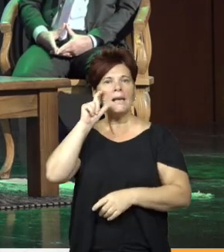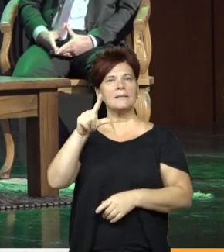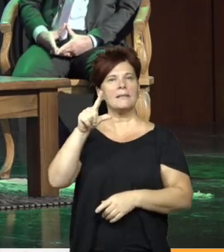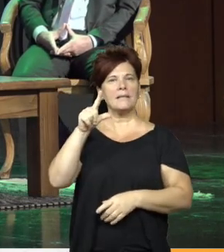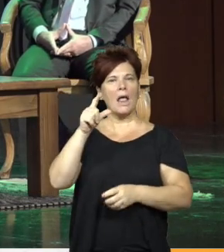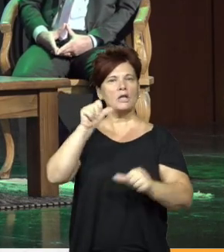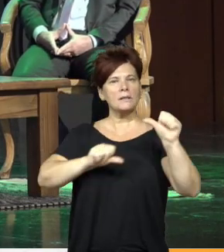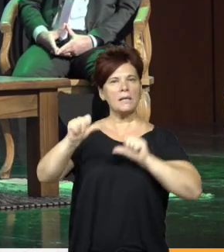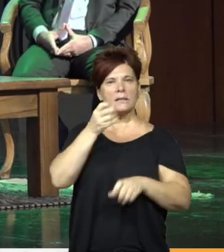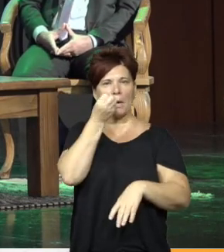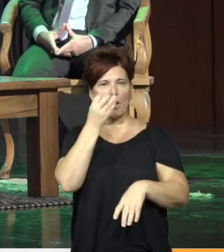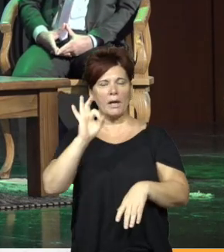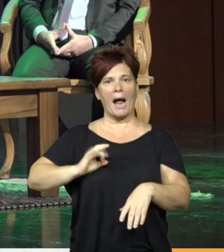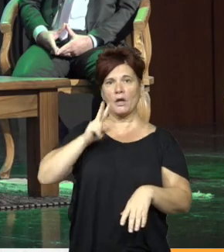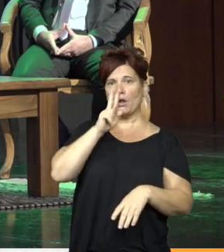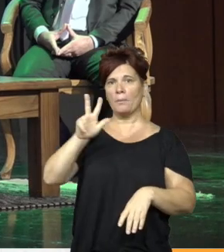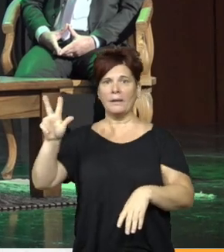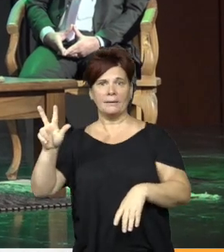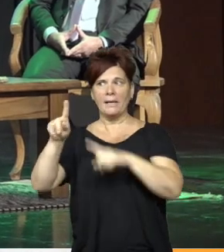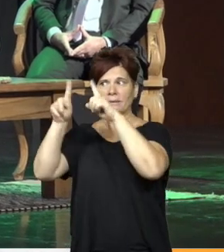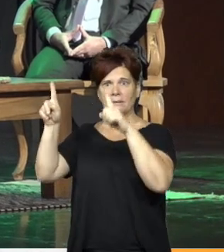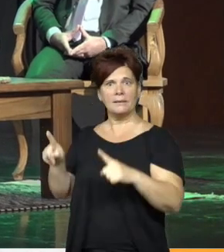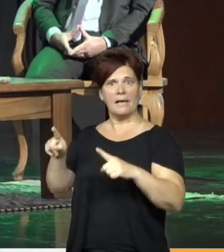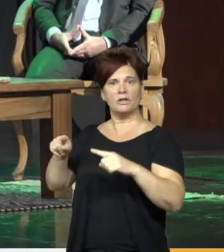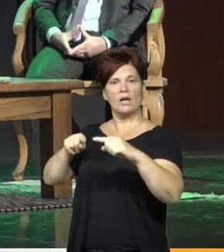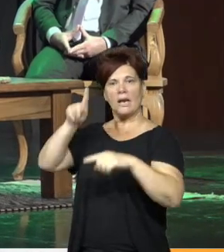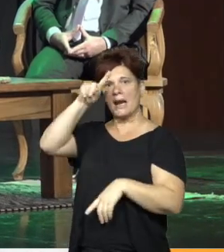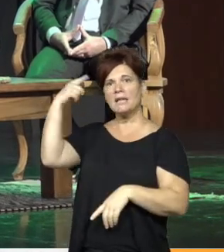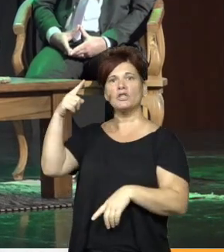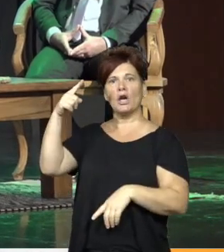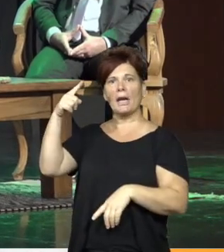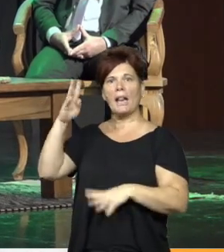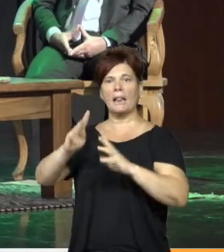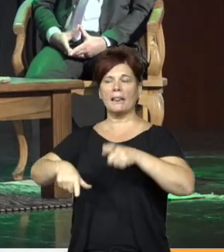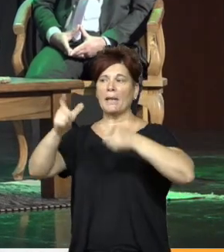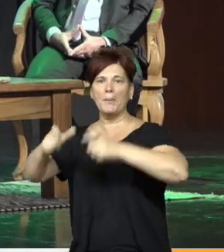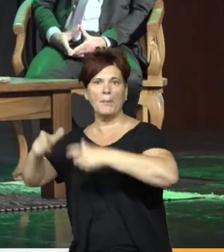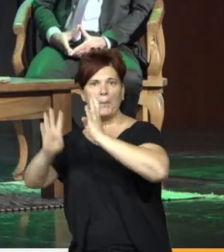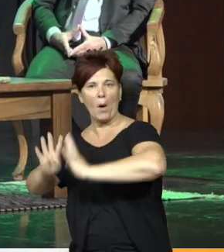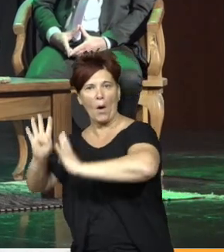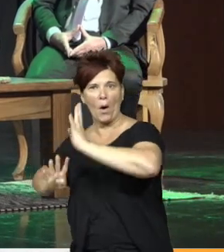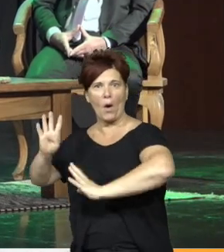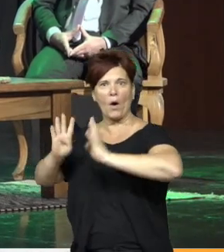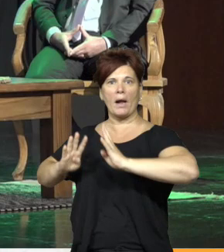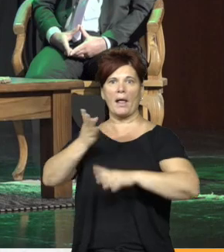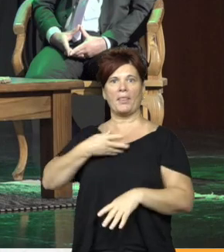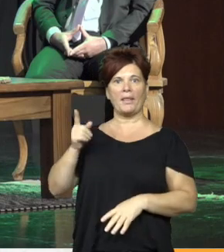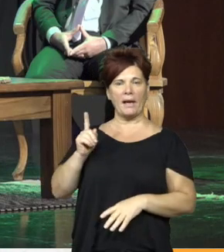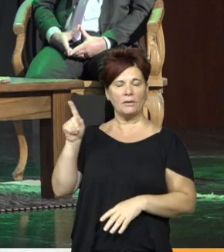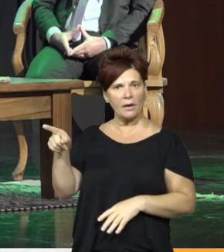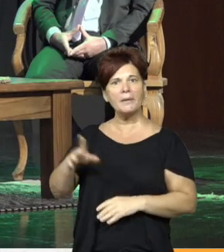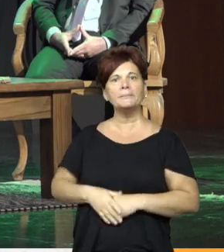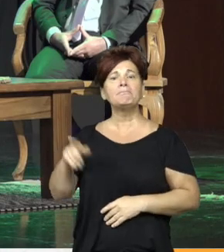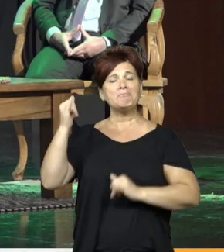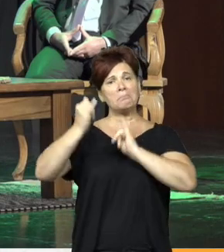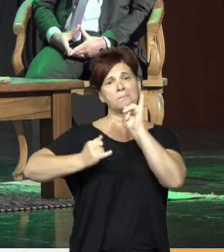trabaja desde el año 2003 en la Dirección Nacional de Bosques del Ministerio de Ambiente y Desarrollo Sostenible de la Nación Ella